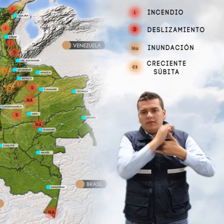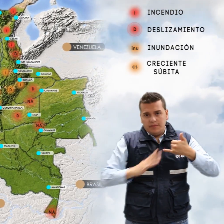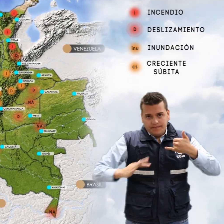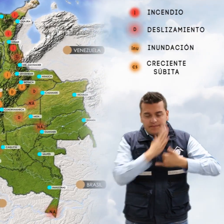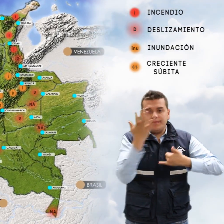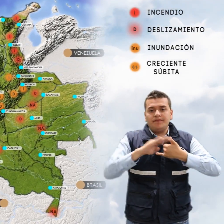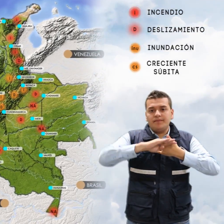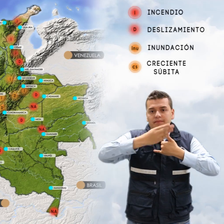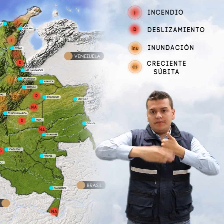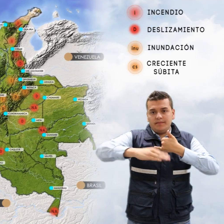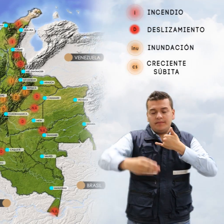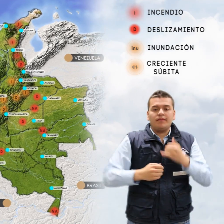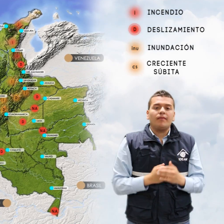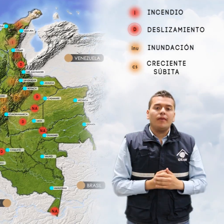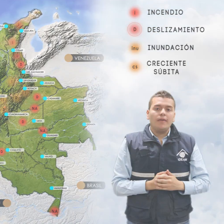y Andina.